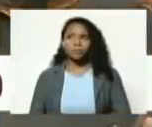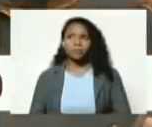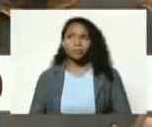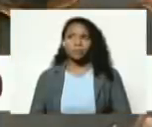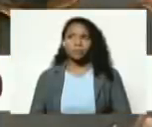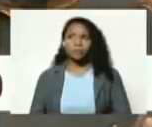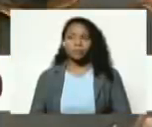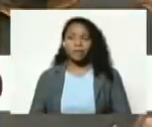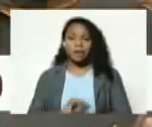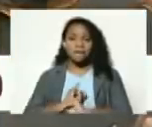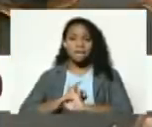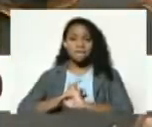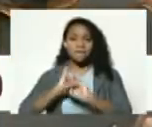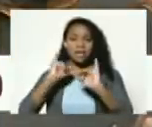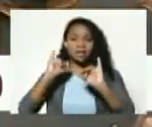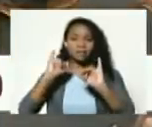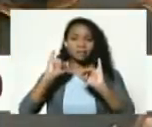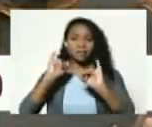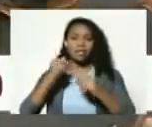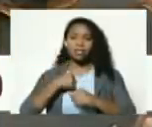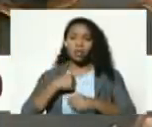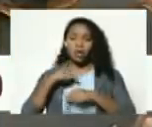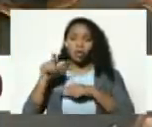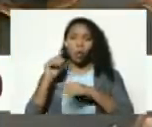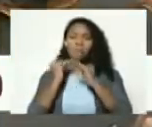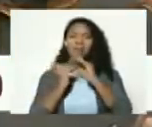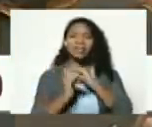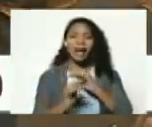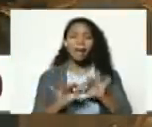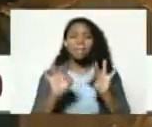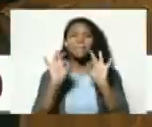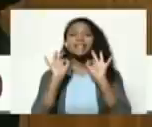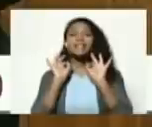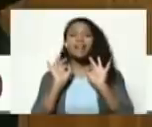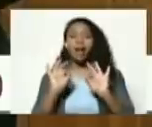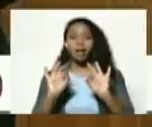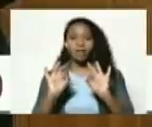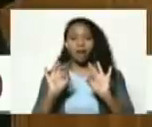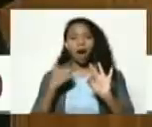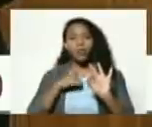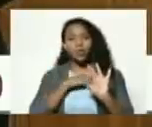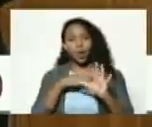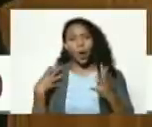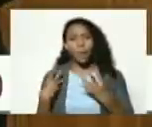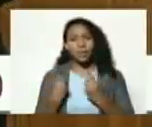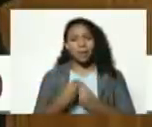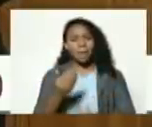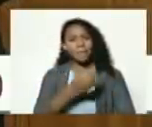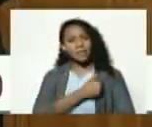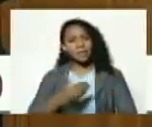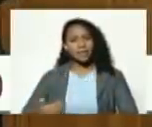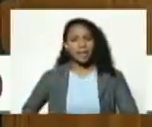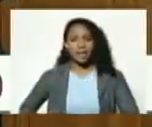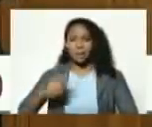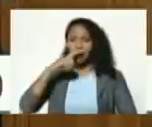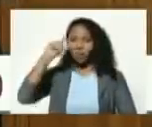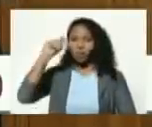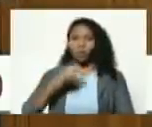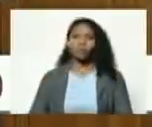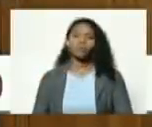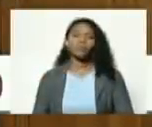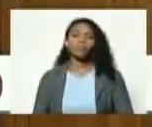finalmente esto ya un mensaje muy especial para nuestro compañero el presidente Nicolás Maduro